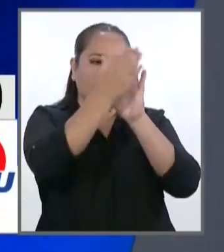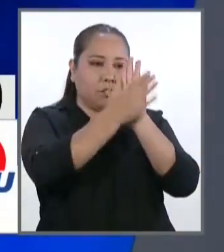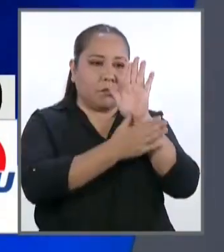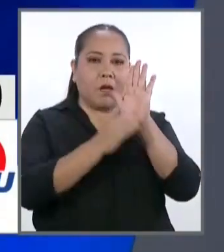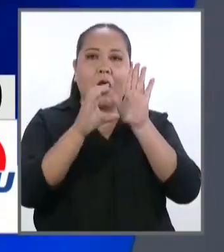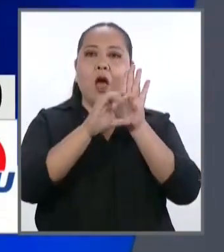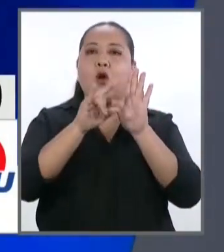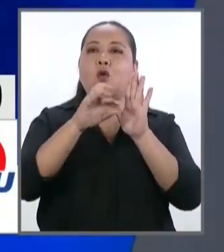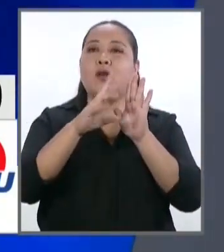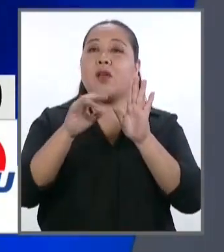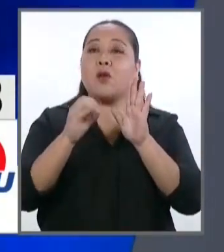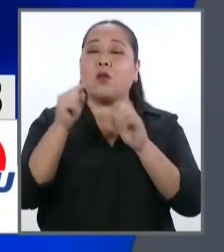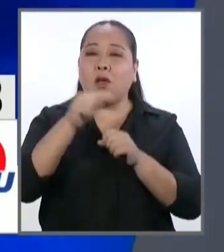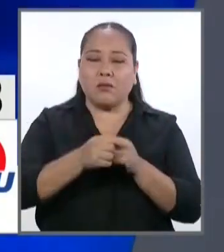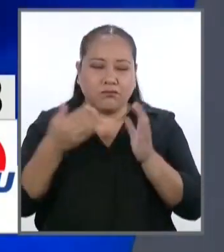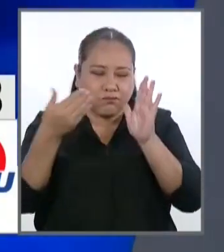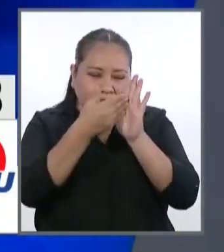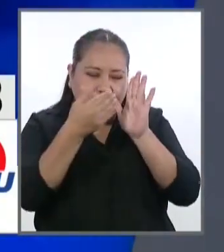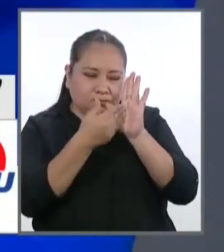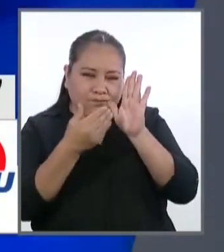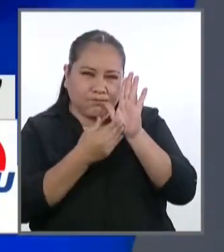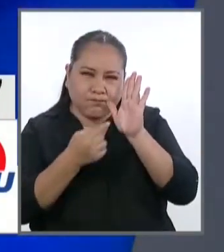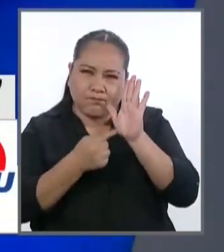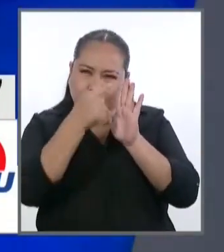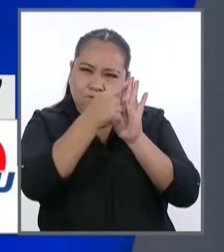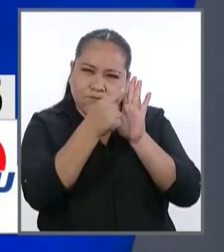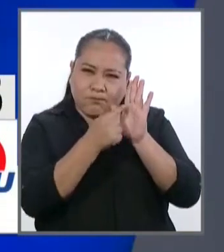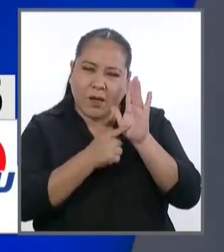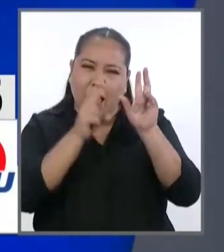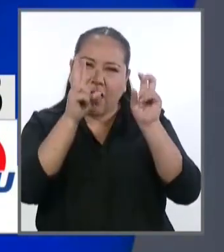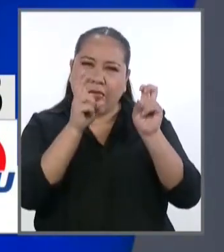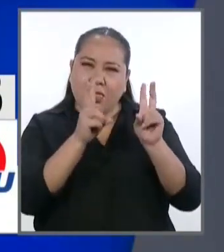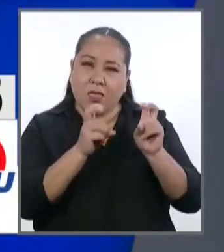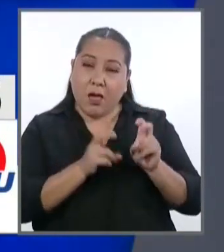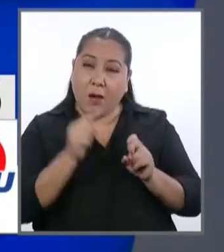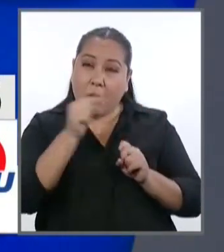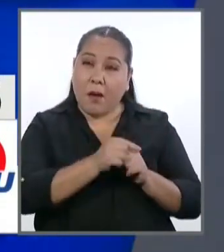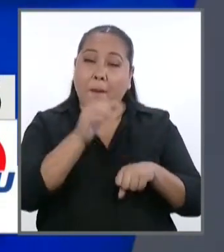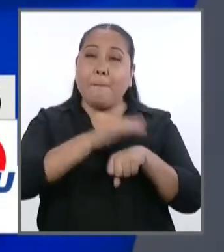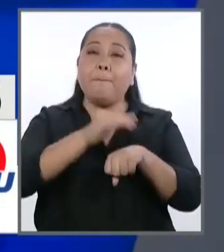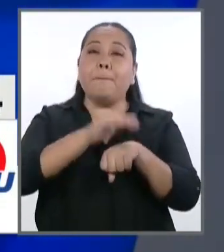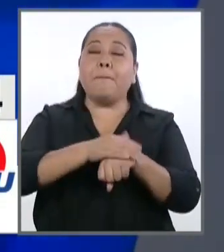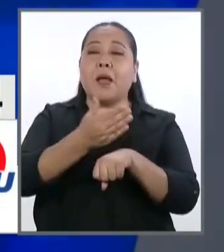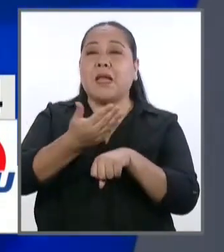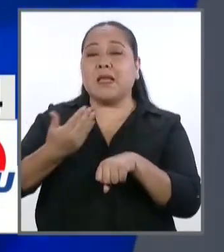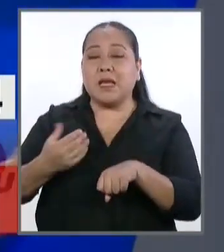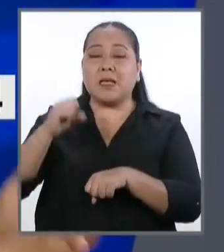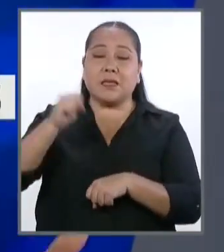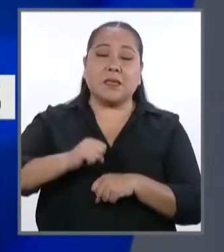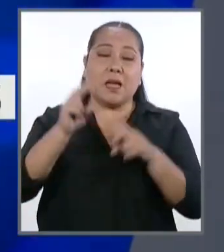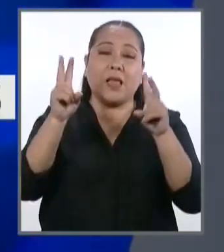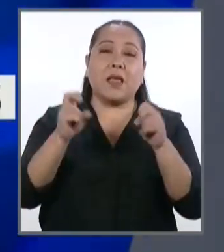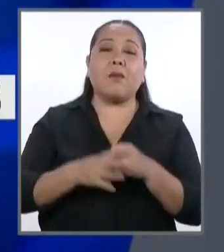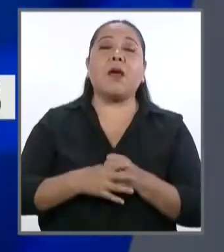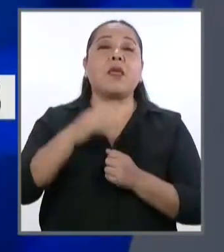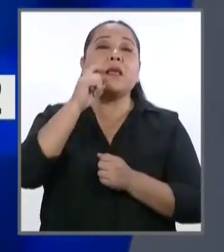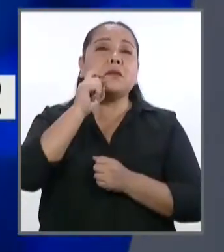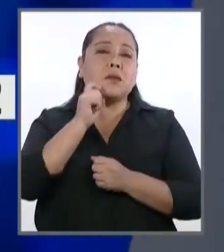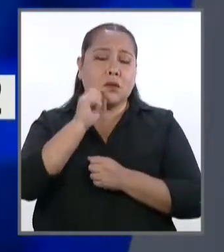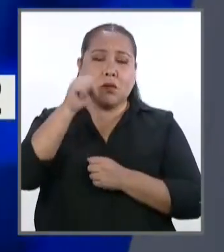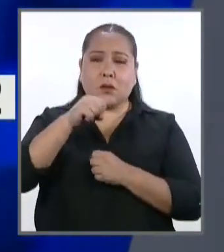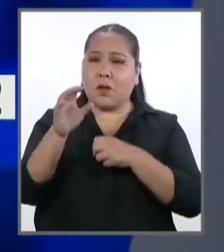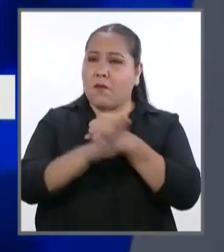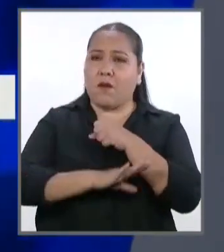escolar, para que hagan incidencia en todo el tema preventivo, obviamente el tema sexual, que es